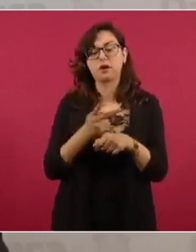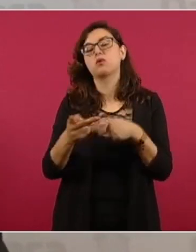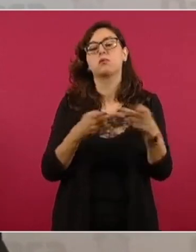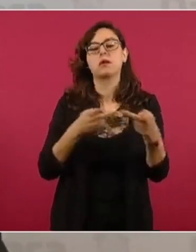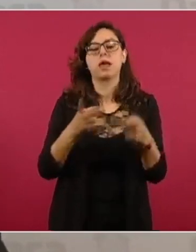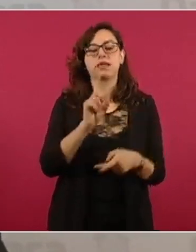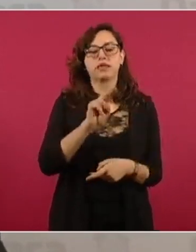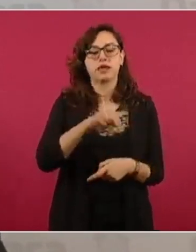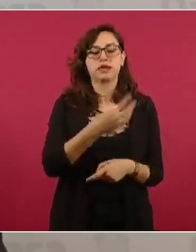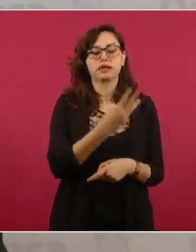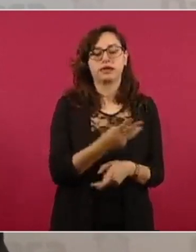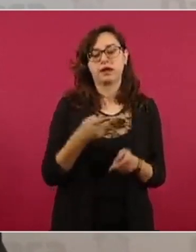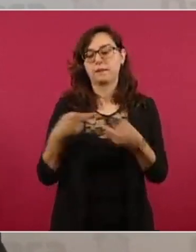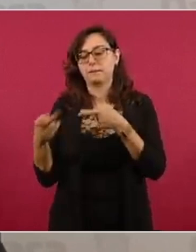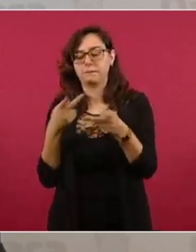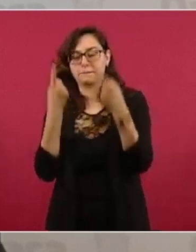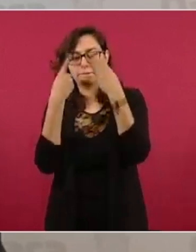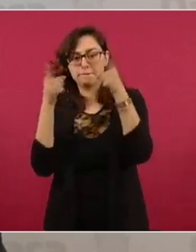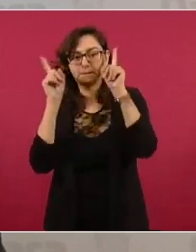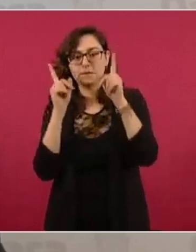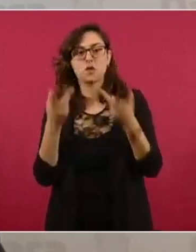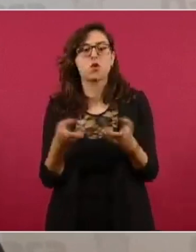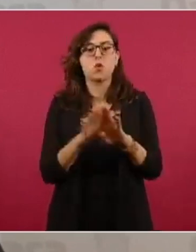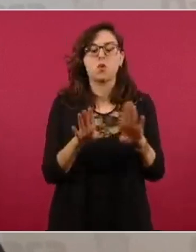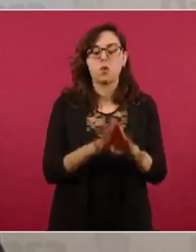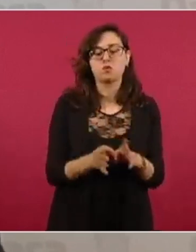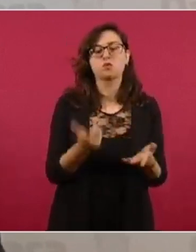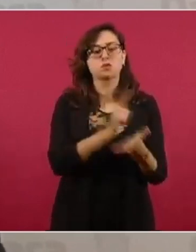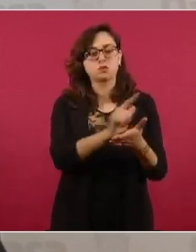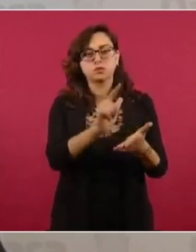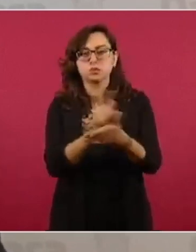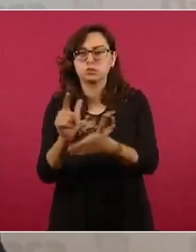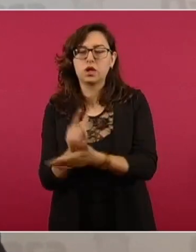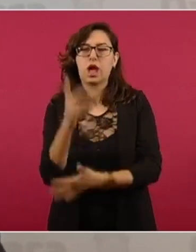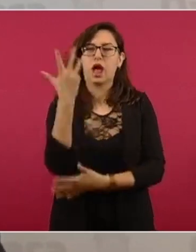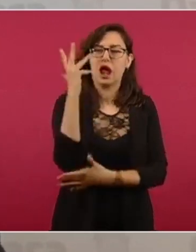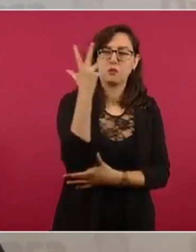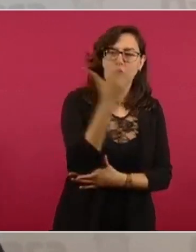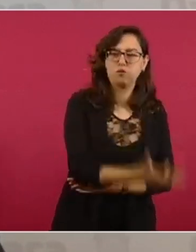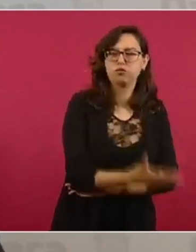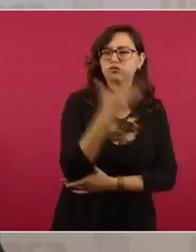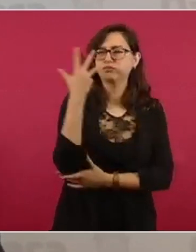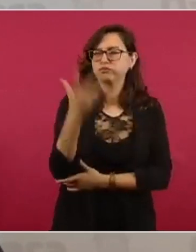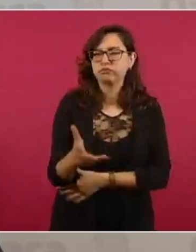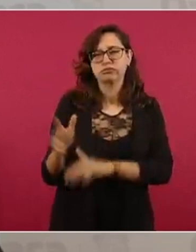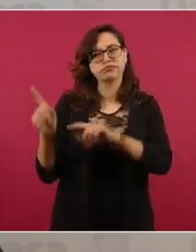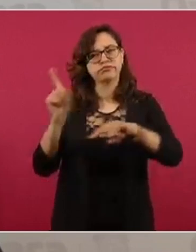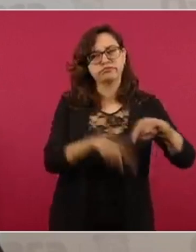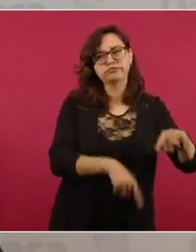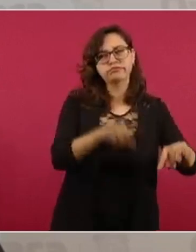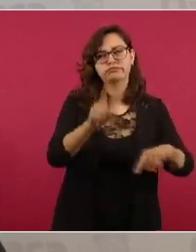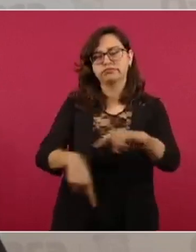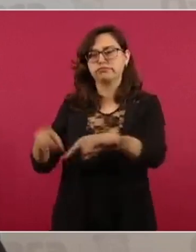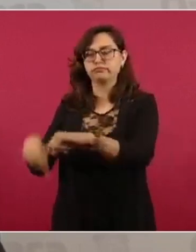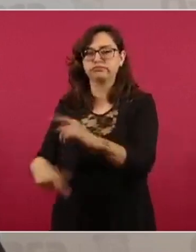En el plan DN-III se ha hecho un trabajo de remoción de escombros, retiro de árboles, evacuación de personas, apoyo para recuperar